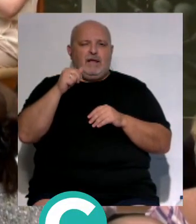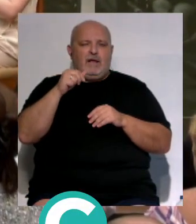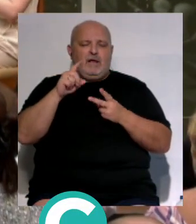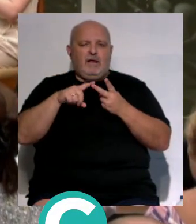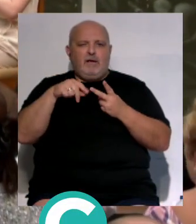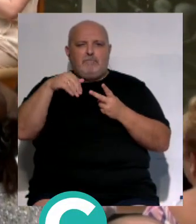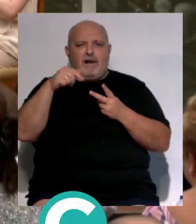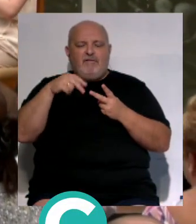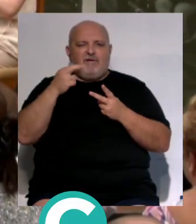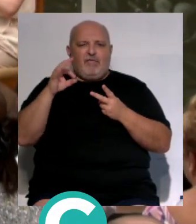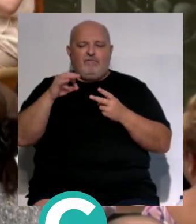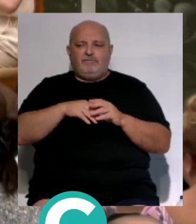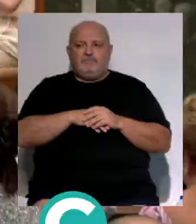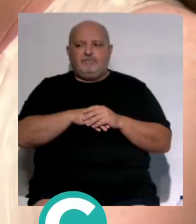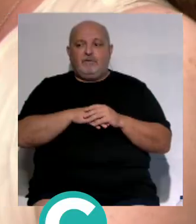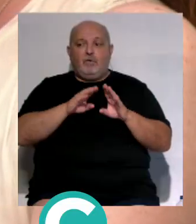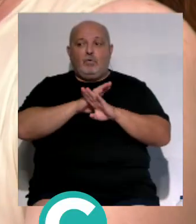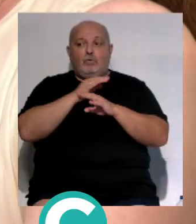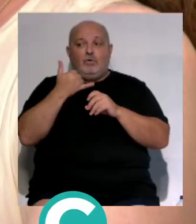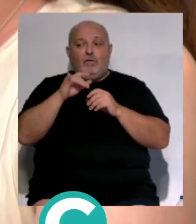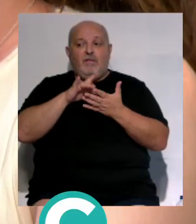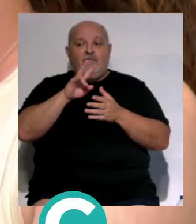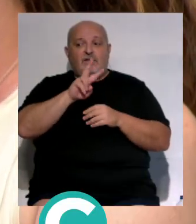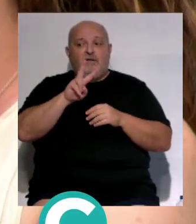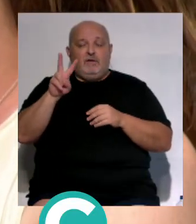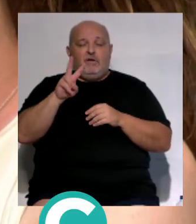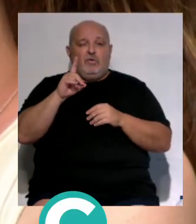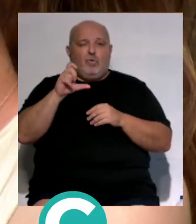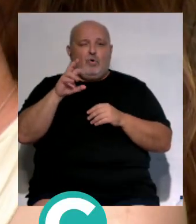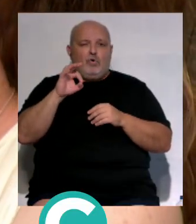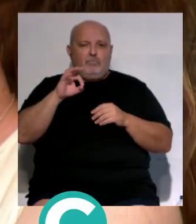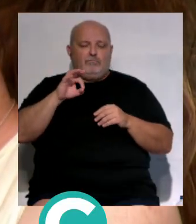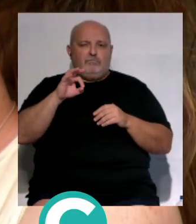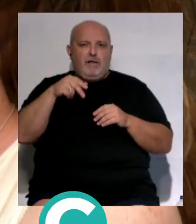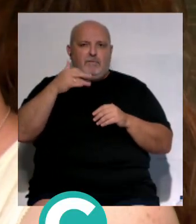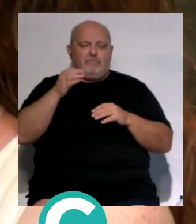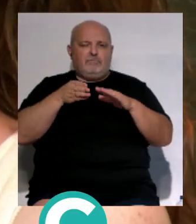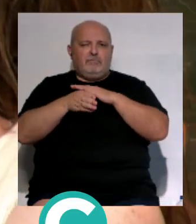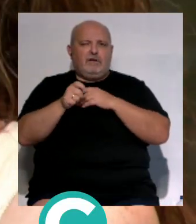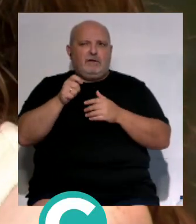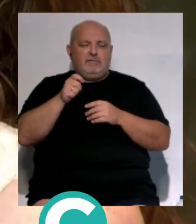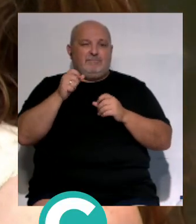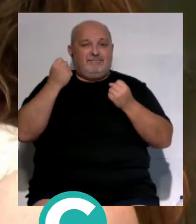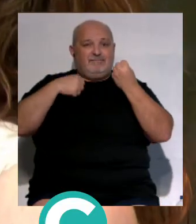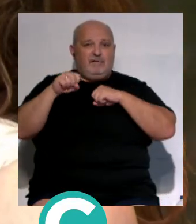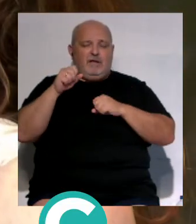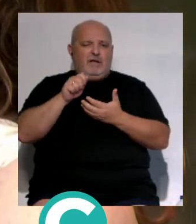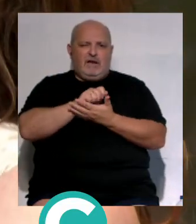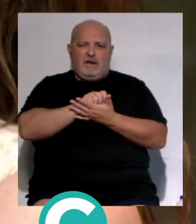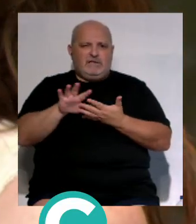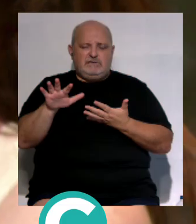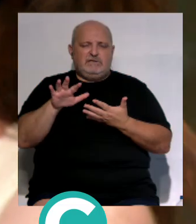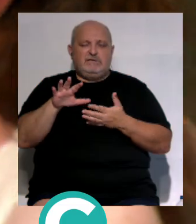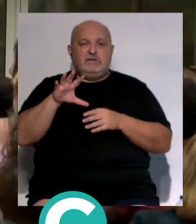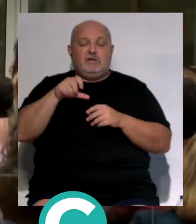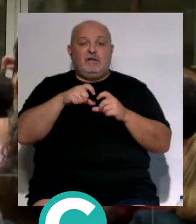y Marc Ferrando. Y la última será el día 22 con el dúo Amadeus. La entrada a todas las actuaciones es gratuita